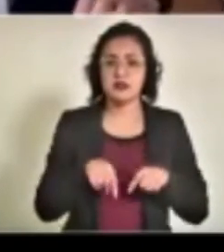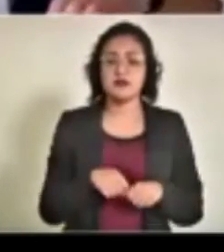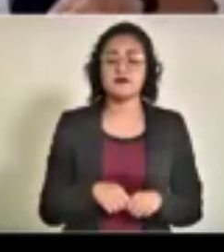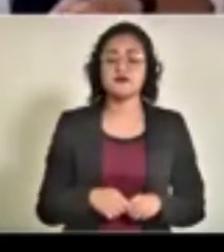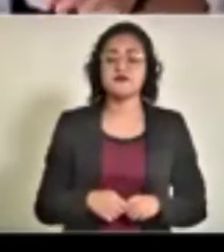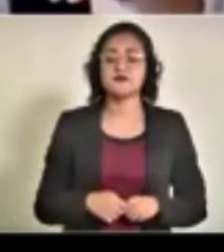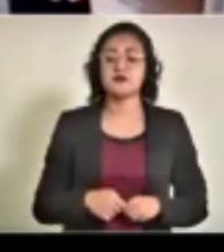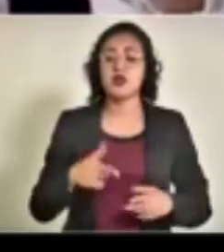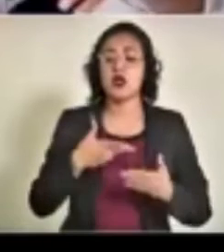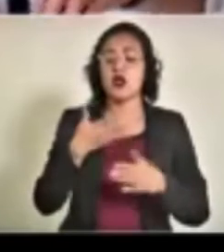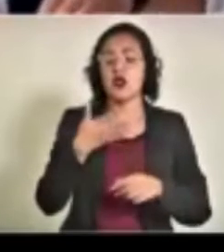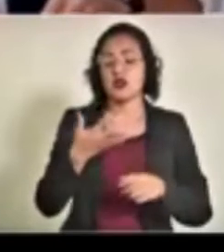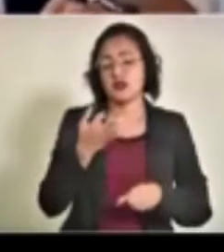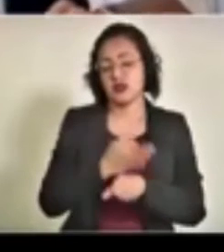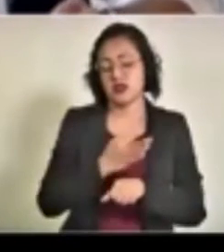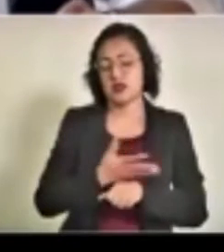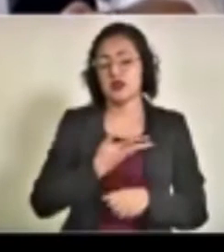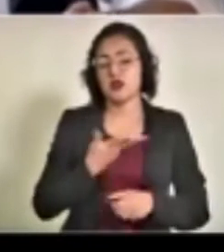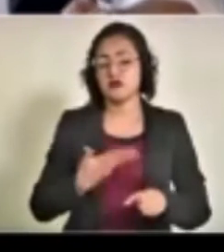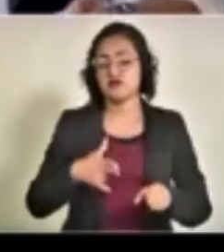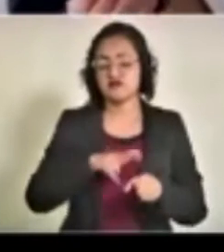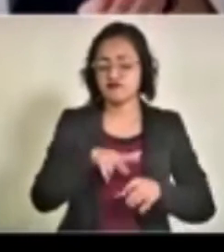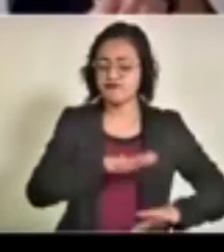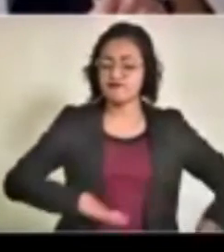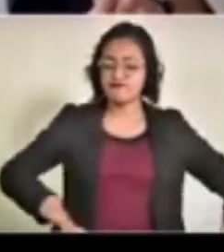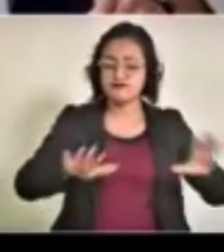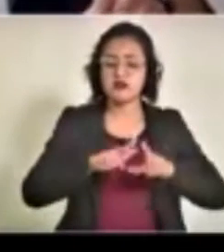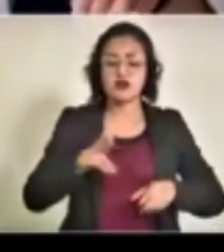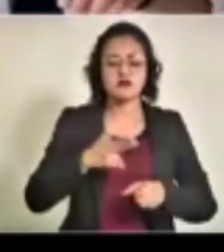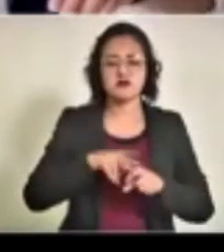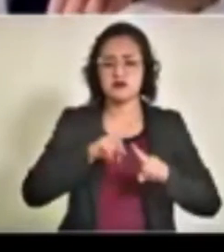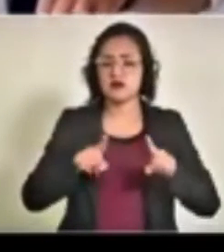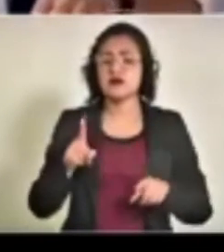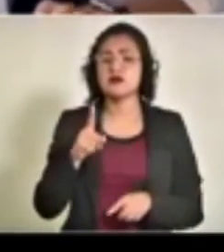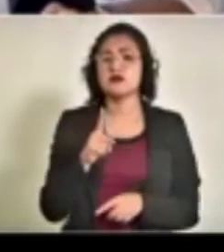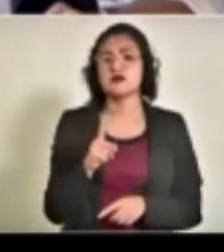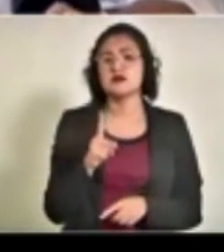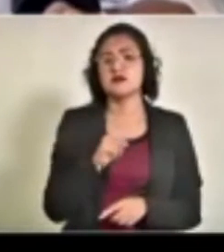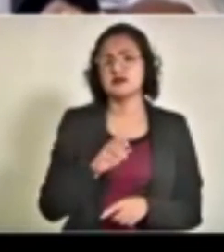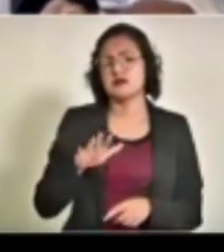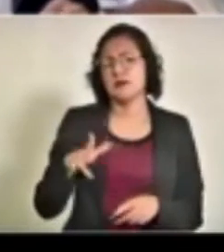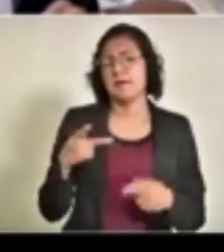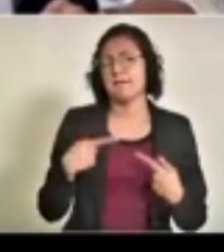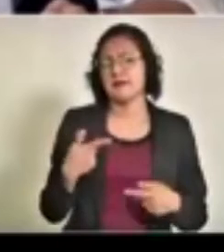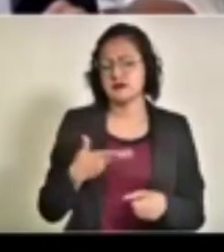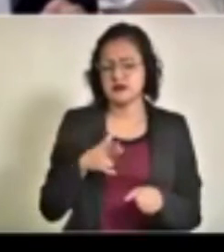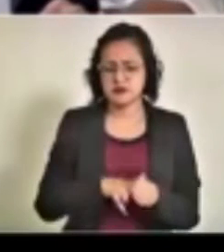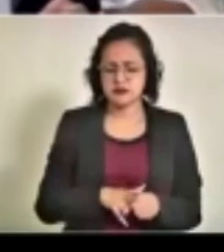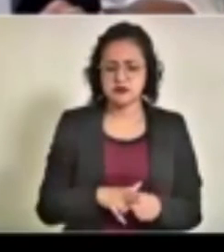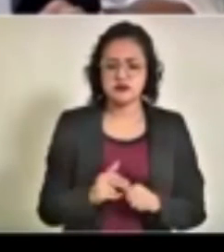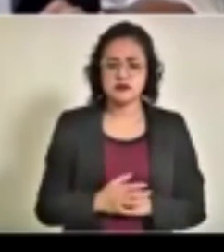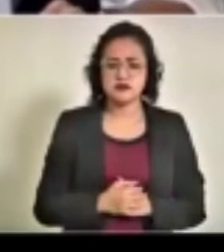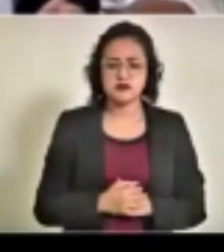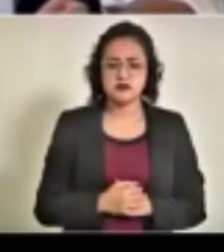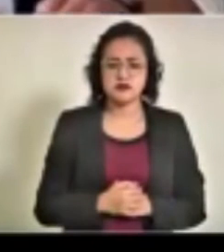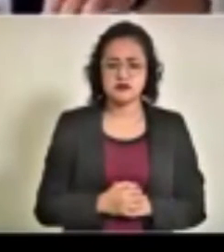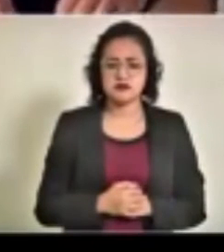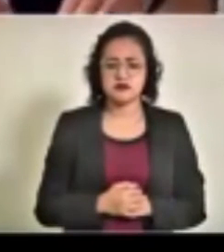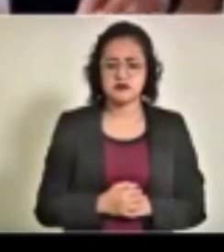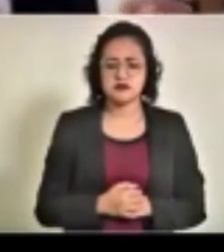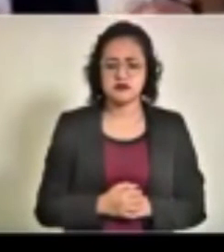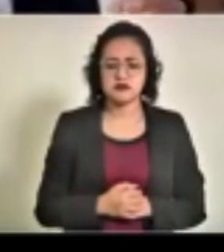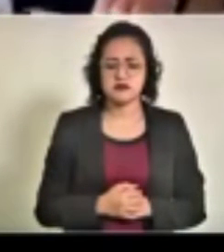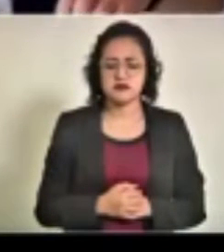hospitalización tenemos en todo el sector 705 pacientes hospitalizados y de los